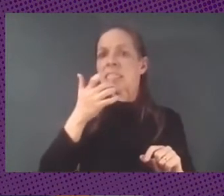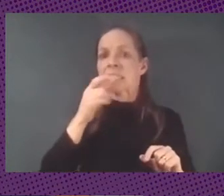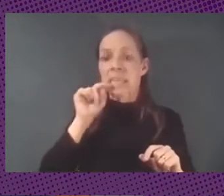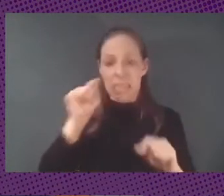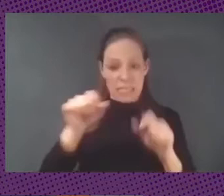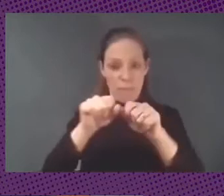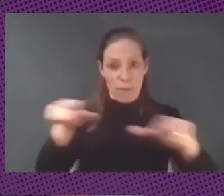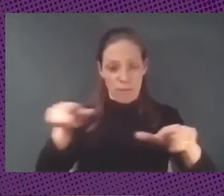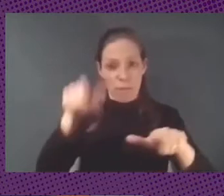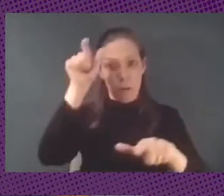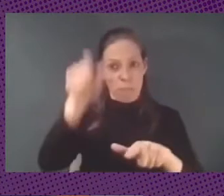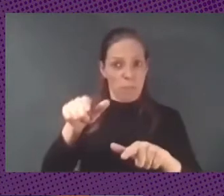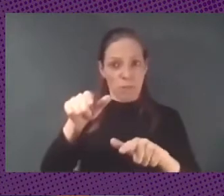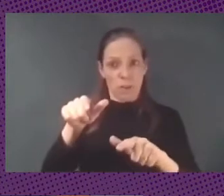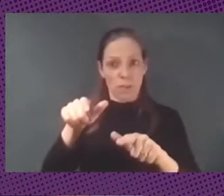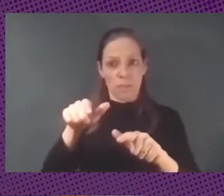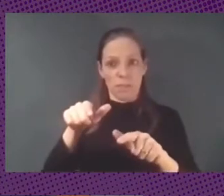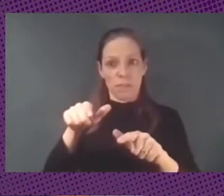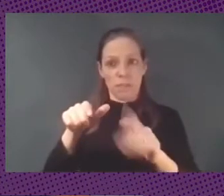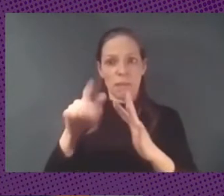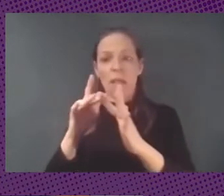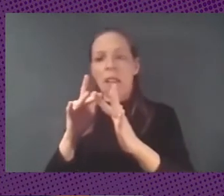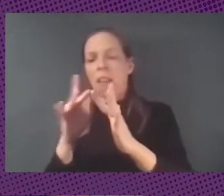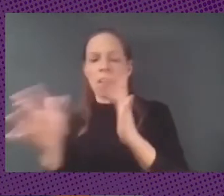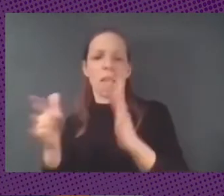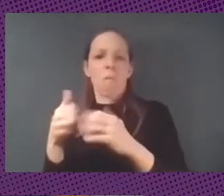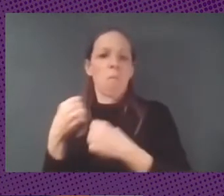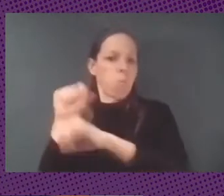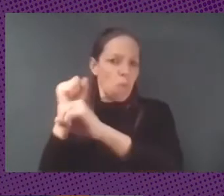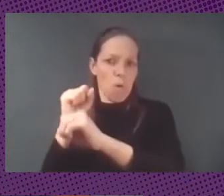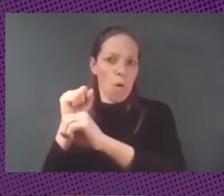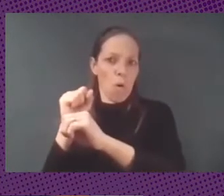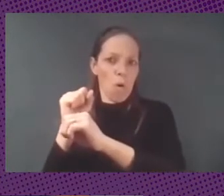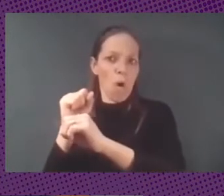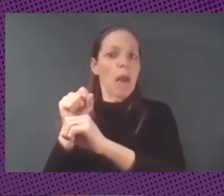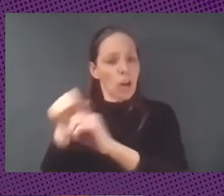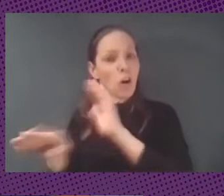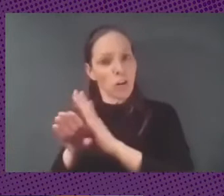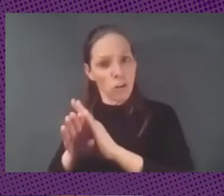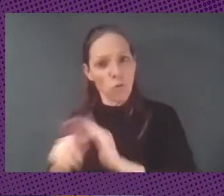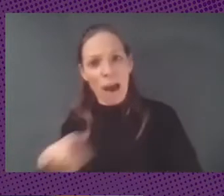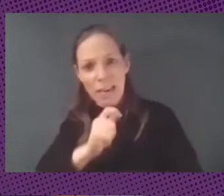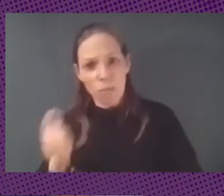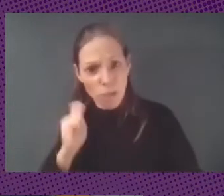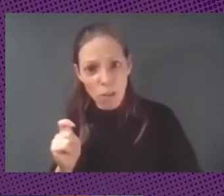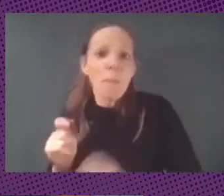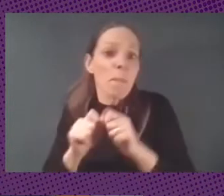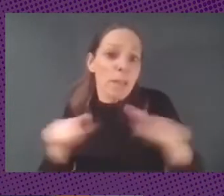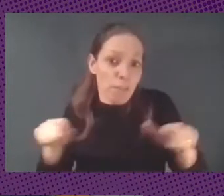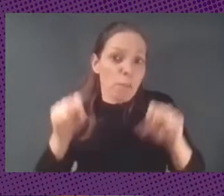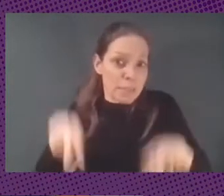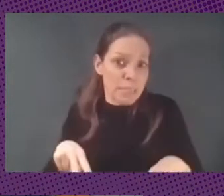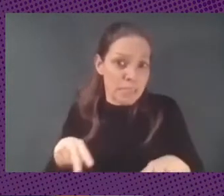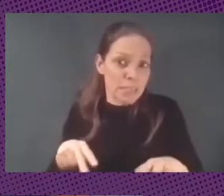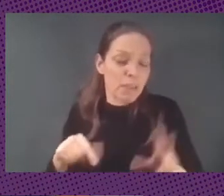y dejar que sigan siendo una clase baja y explotada pero sin esas plataformas entonces para mí la pregunta es la